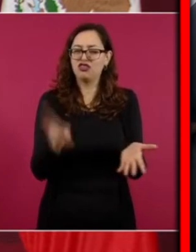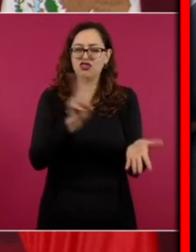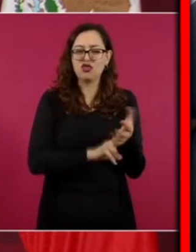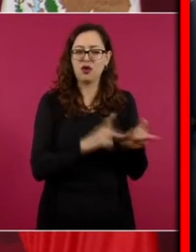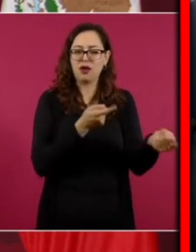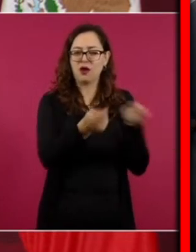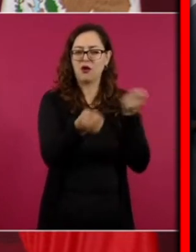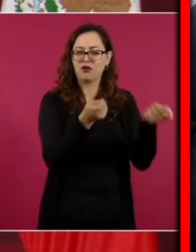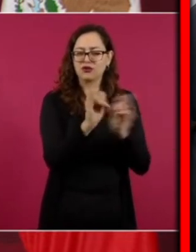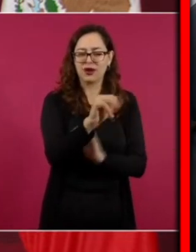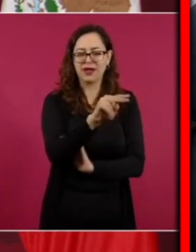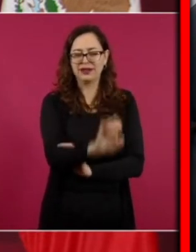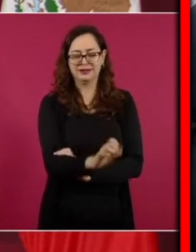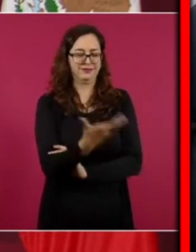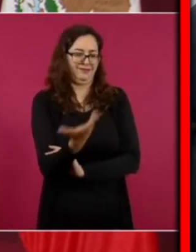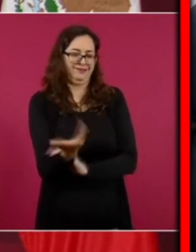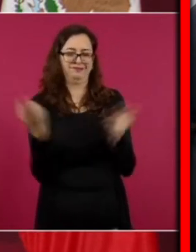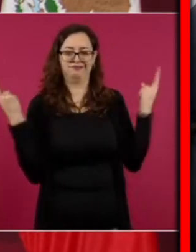y además